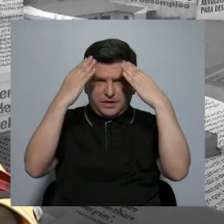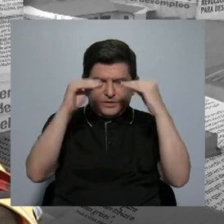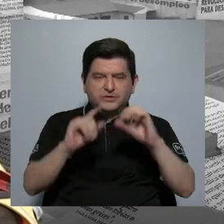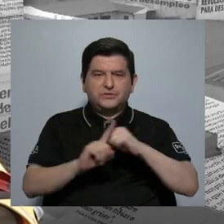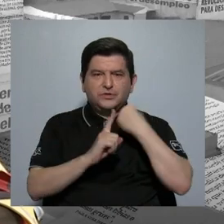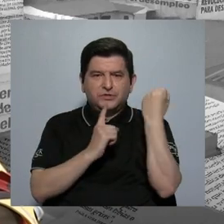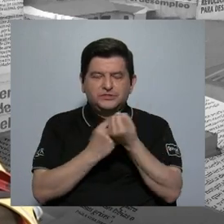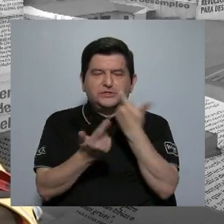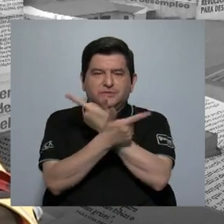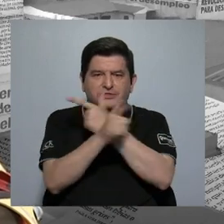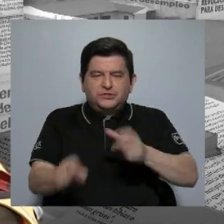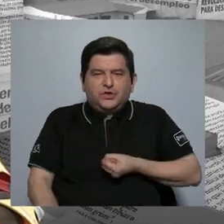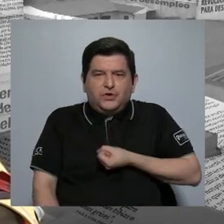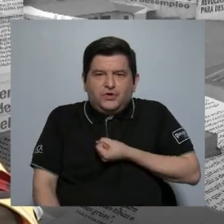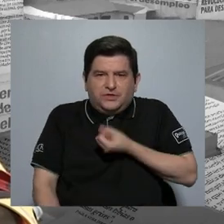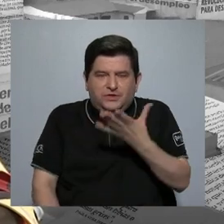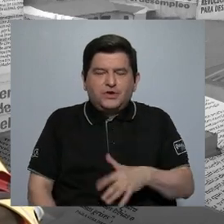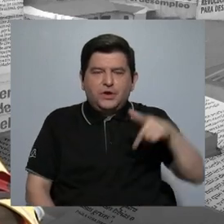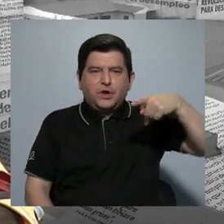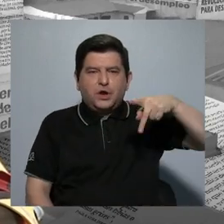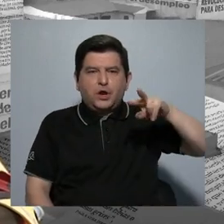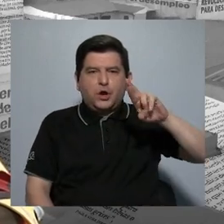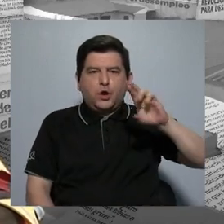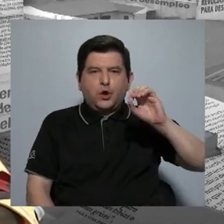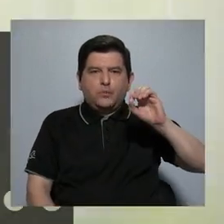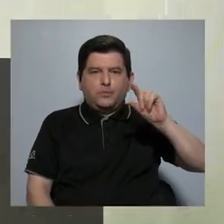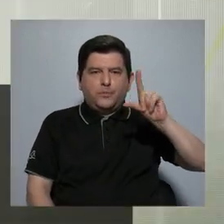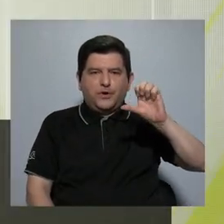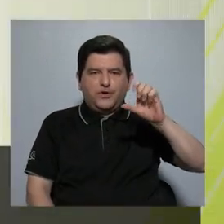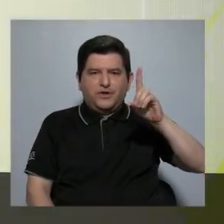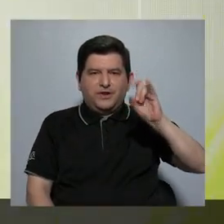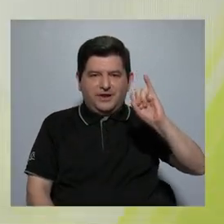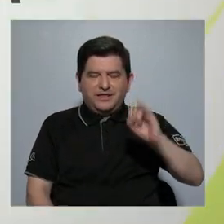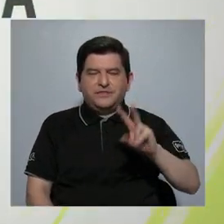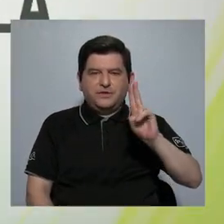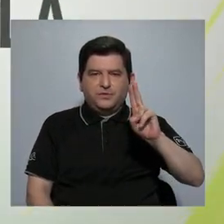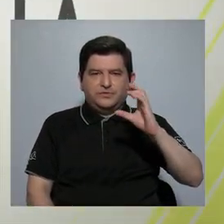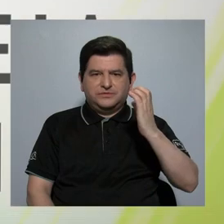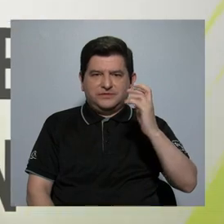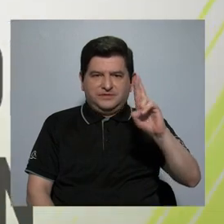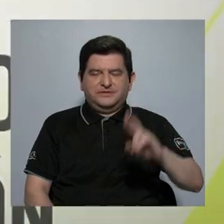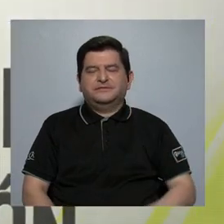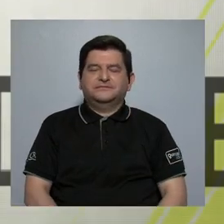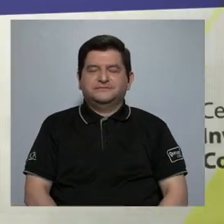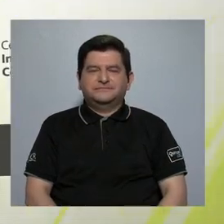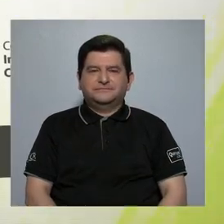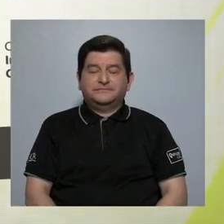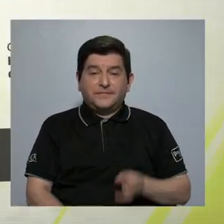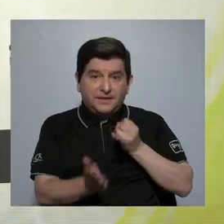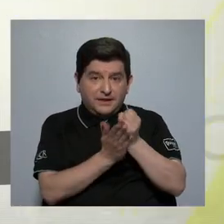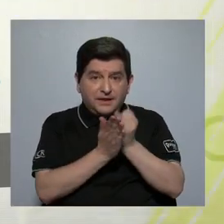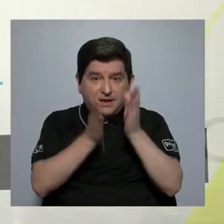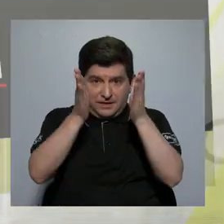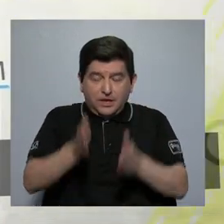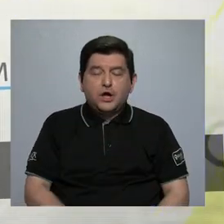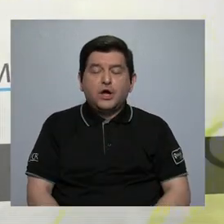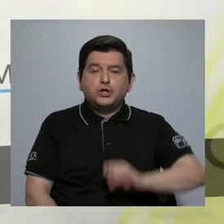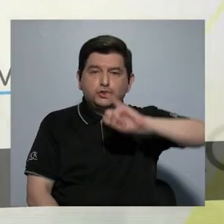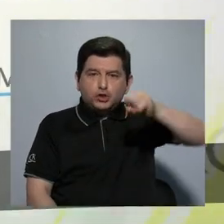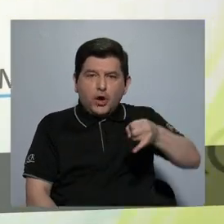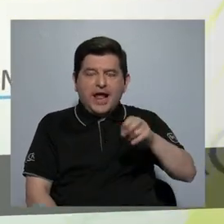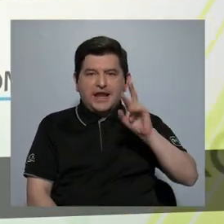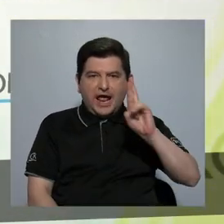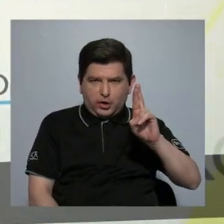informe del Estado de la Libertad de Expresión de Proledi de la Universidad de Costa Rica. Y la investigadora